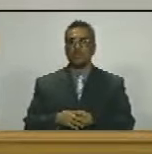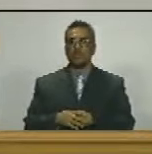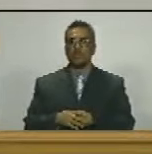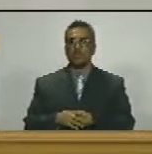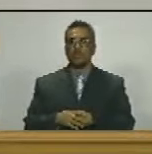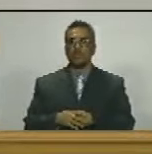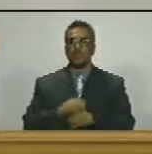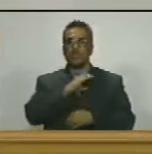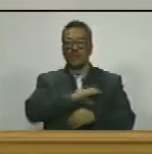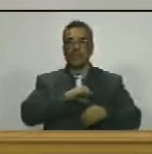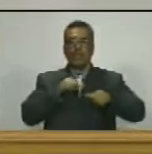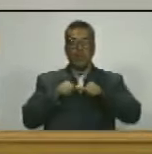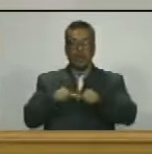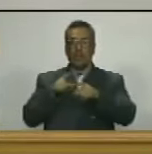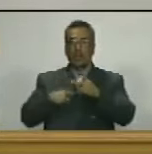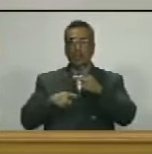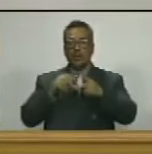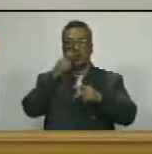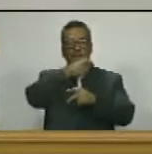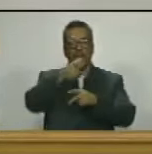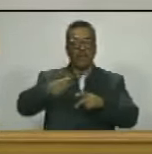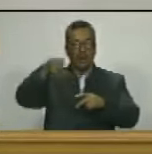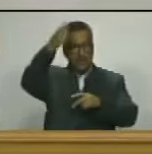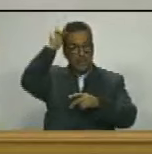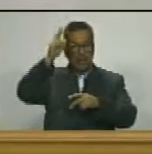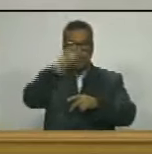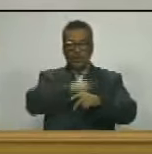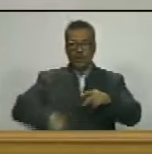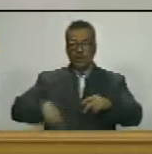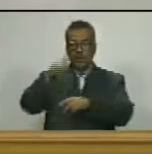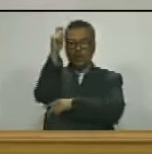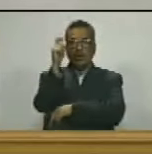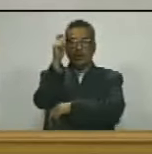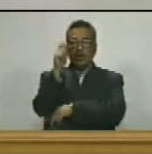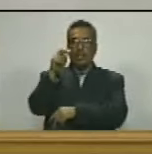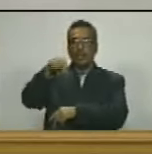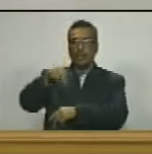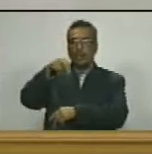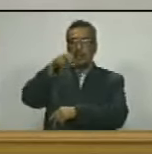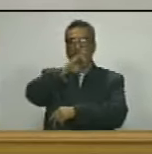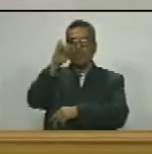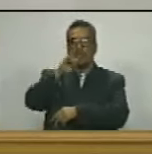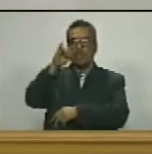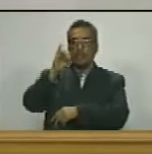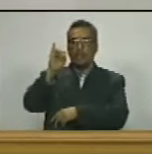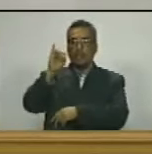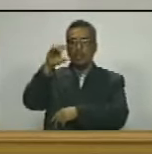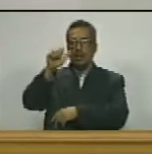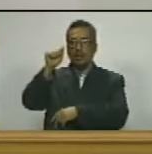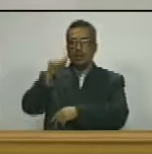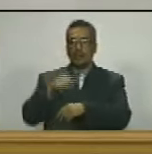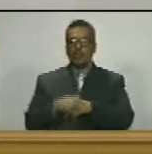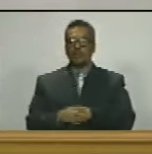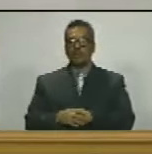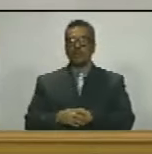comisión permanente de pueblos indígenas presidenta diputada nicia maría maldonado